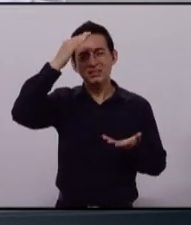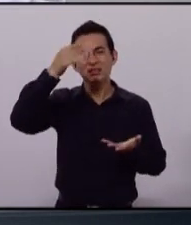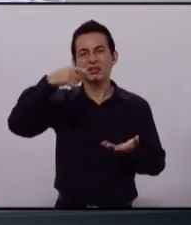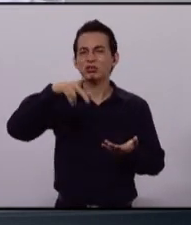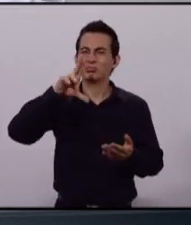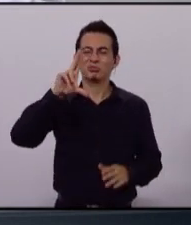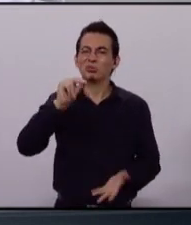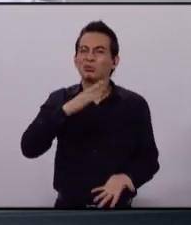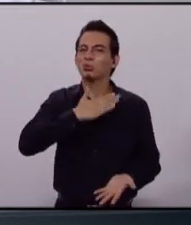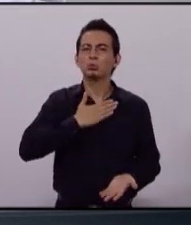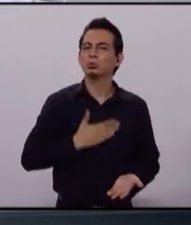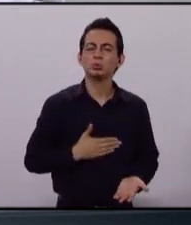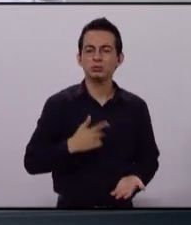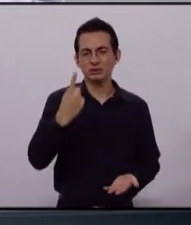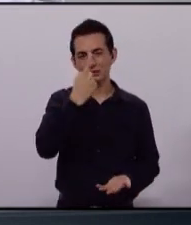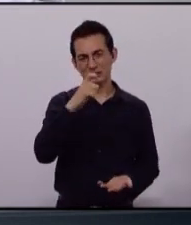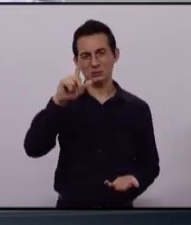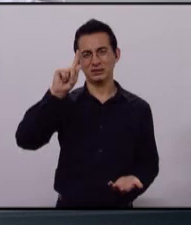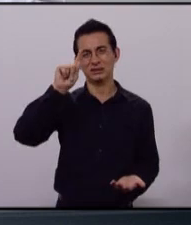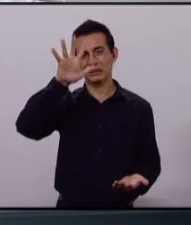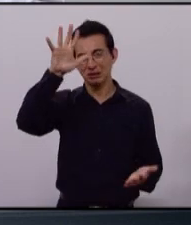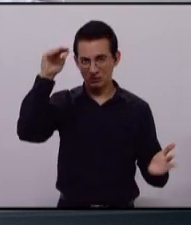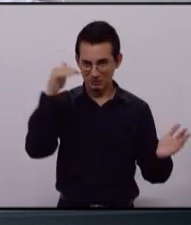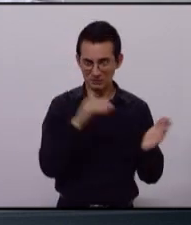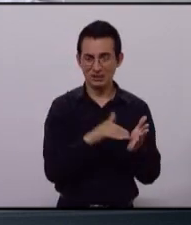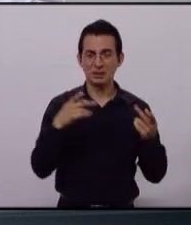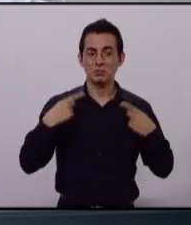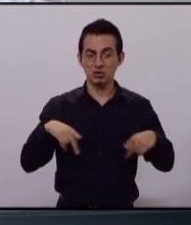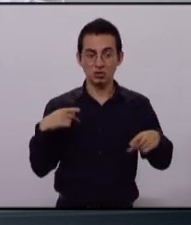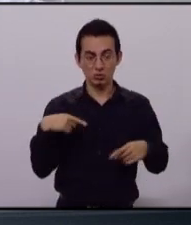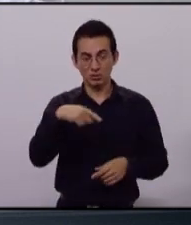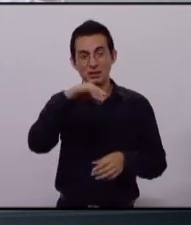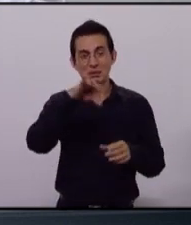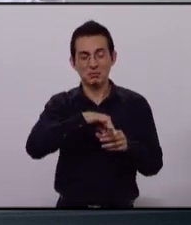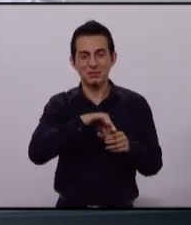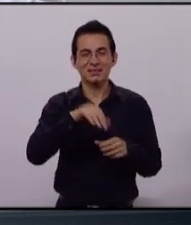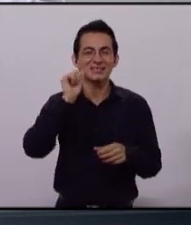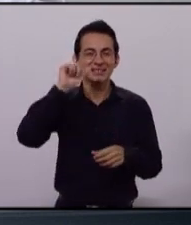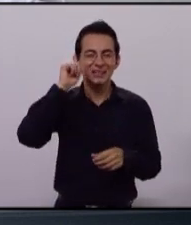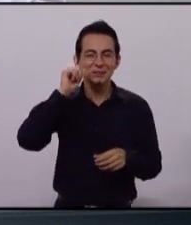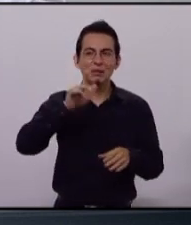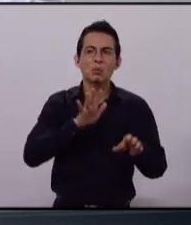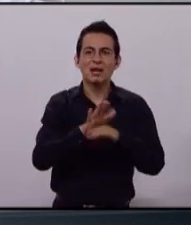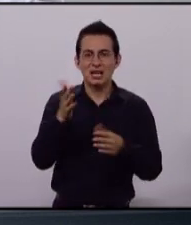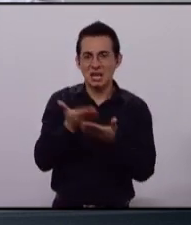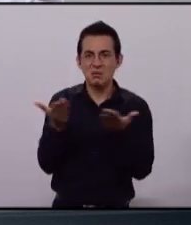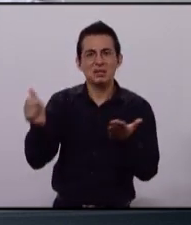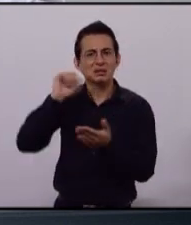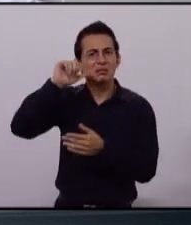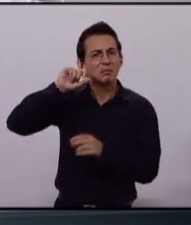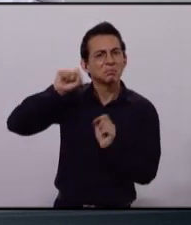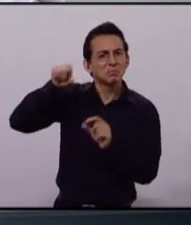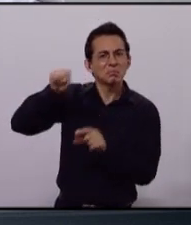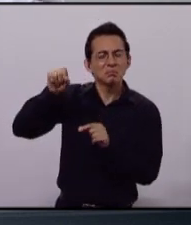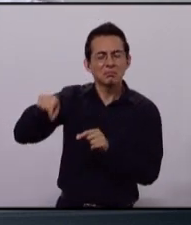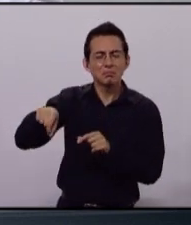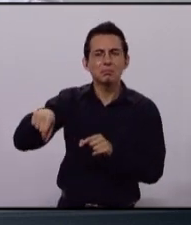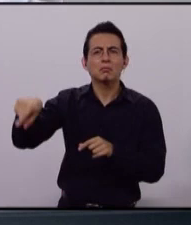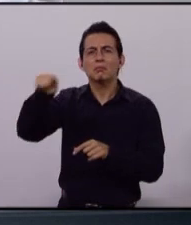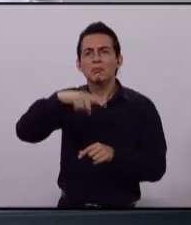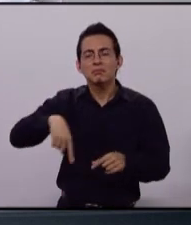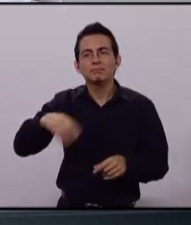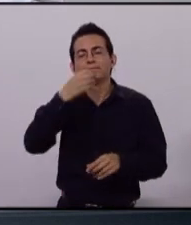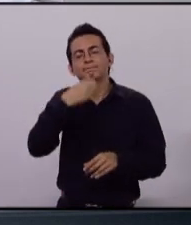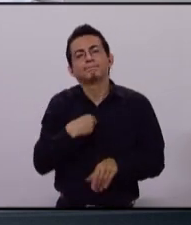que con 175 mil personas que votan por el partido en el poder decidan el rumbo de más de un millón de